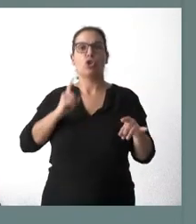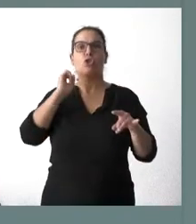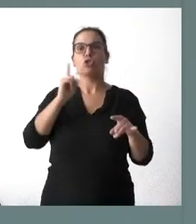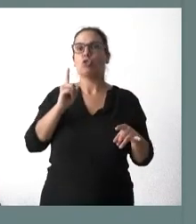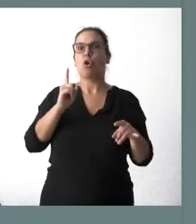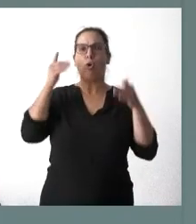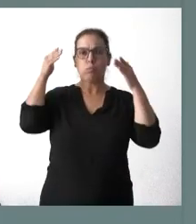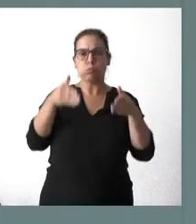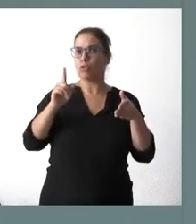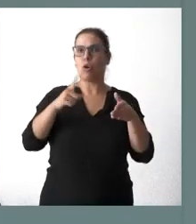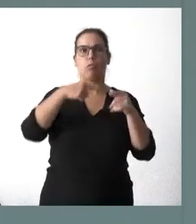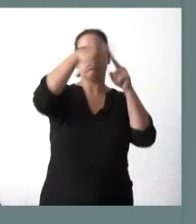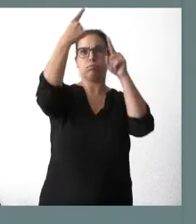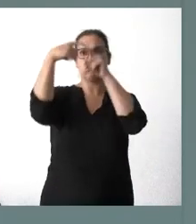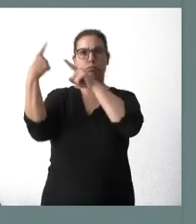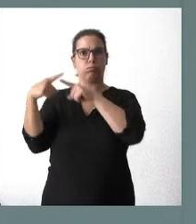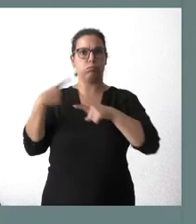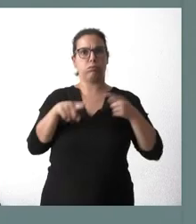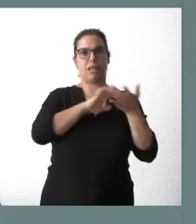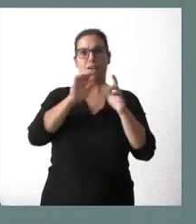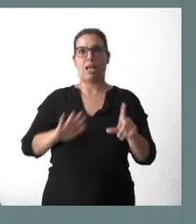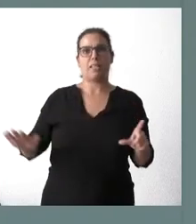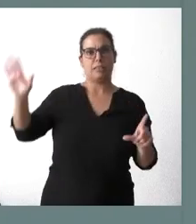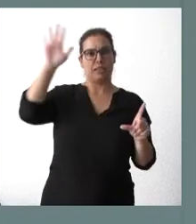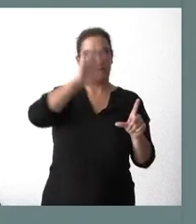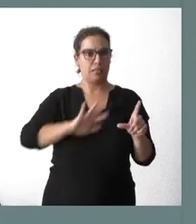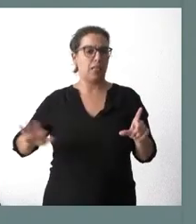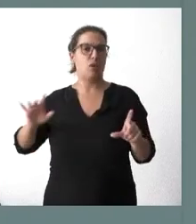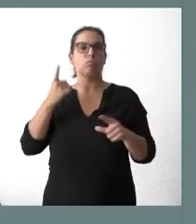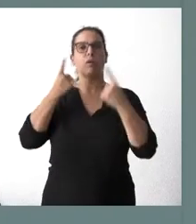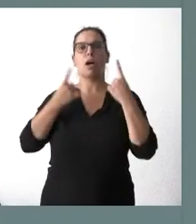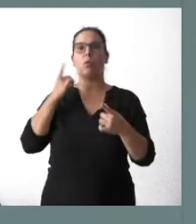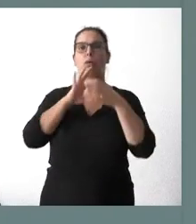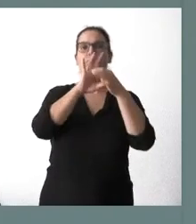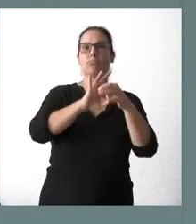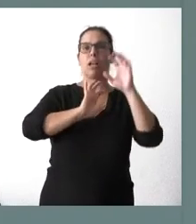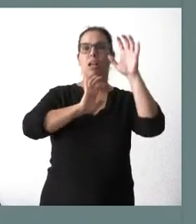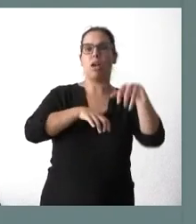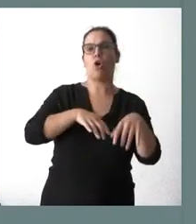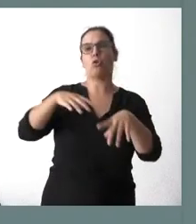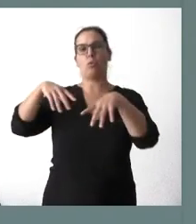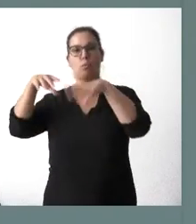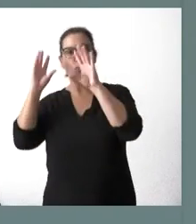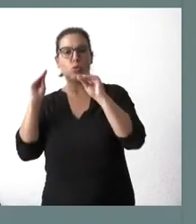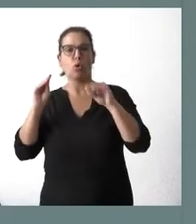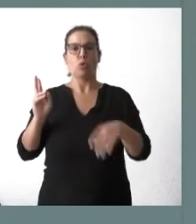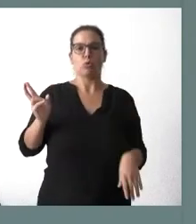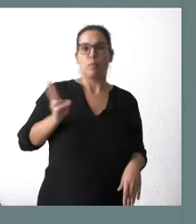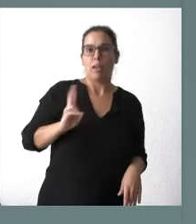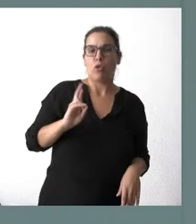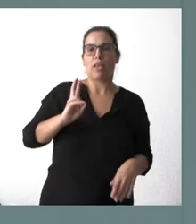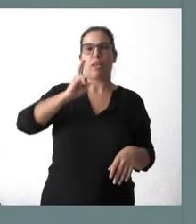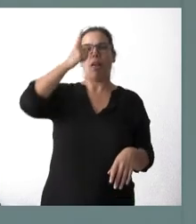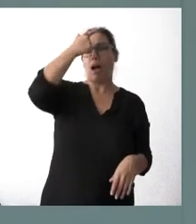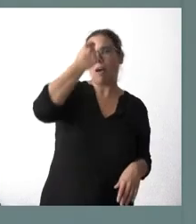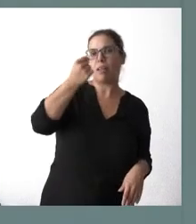sino que tenemos de estas actuaciones que hoy les señalo, pues algunas vinculadas a León, a Burgos, a Valladolid, a Ávila